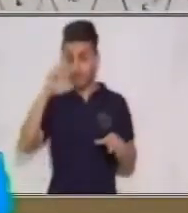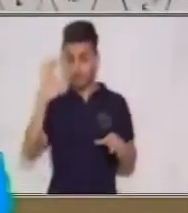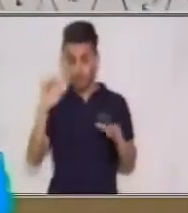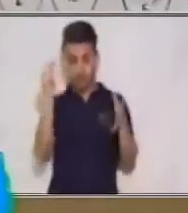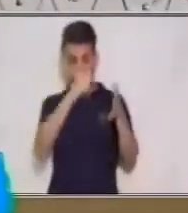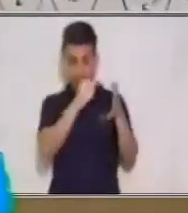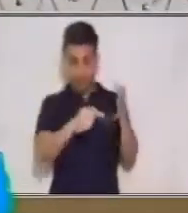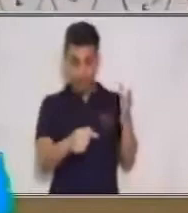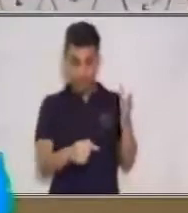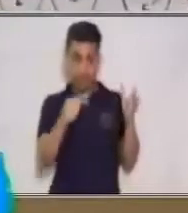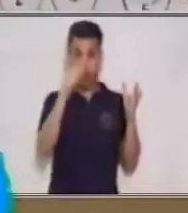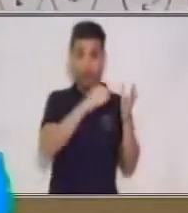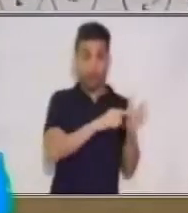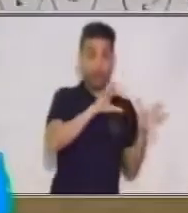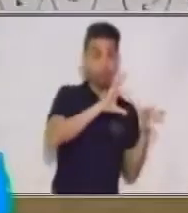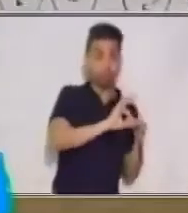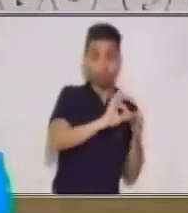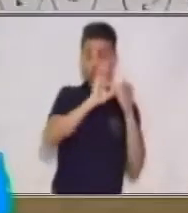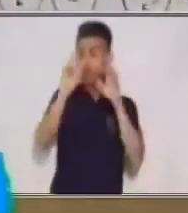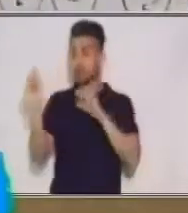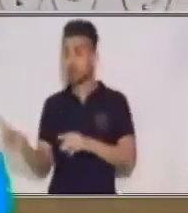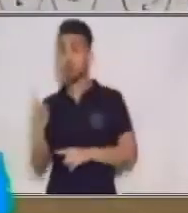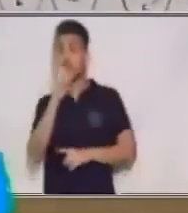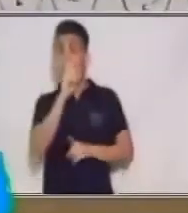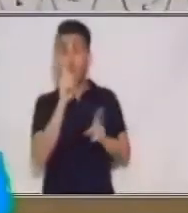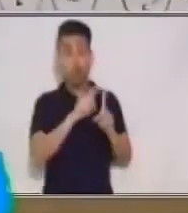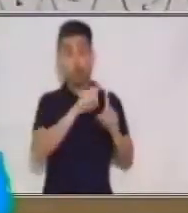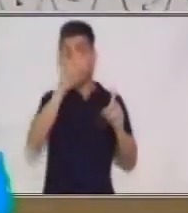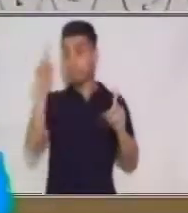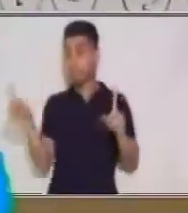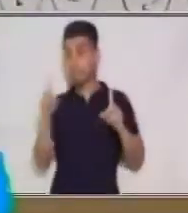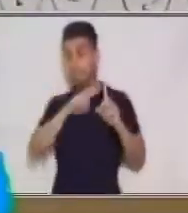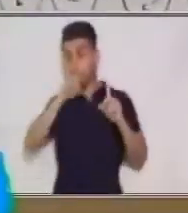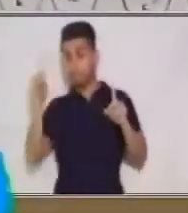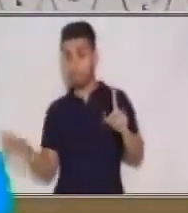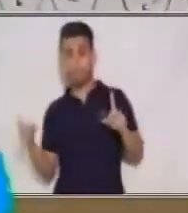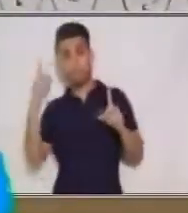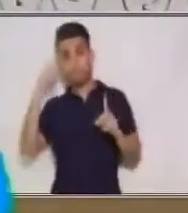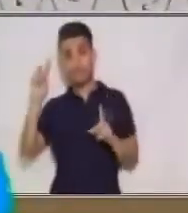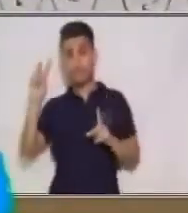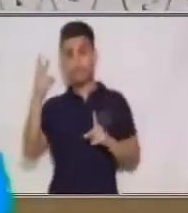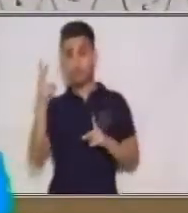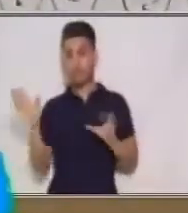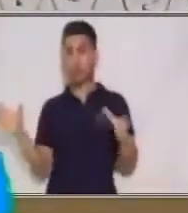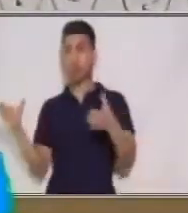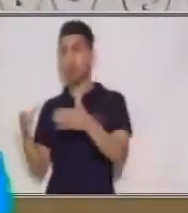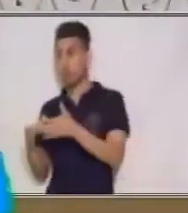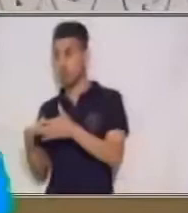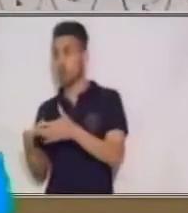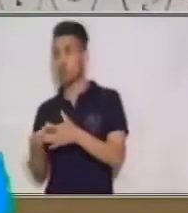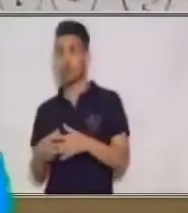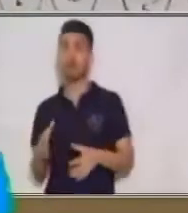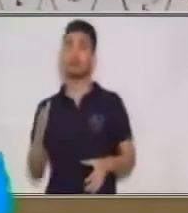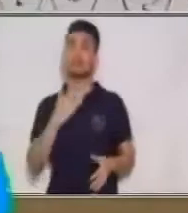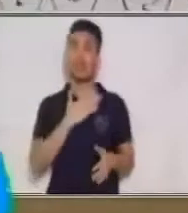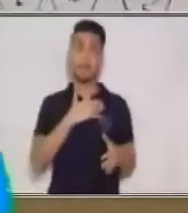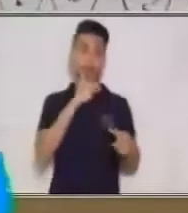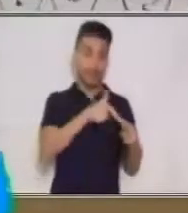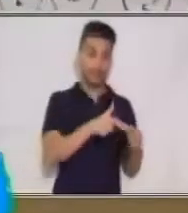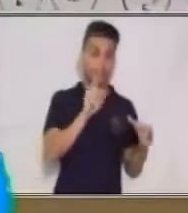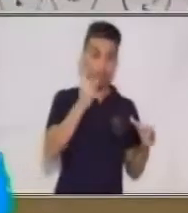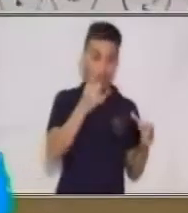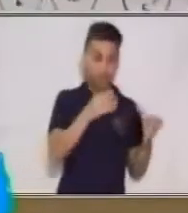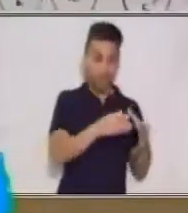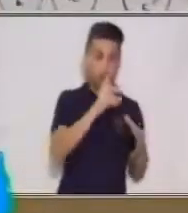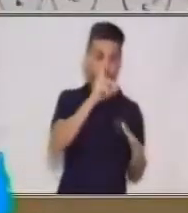solo elemento correspondiente en el segundo conjunto, es decir, en el contradominio.